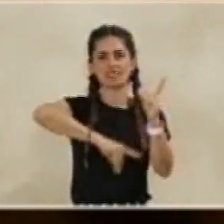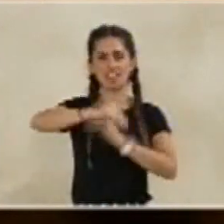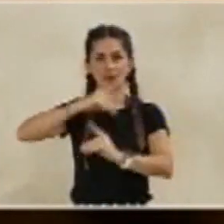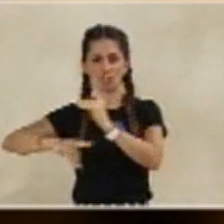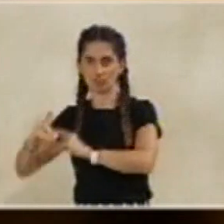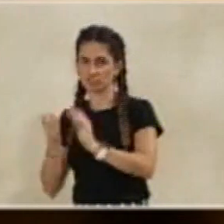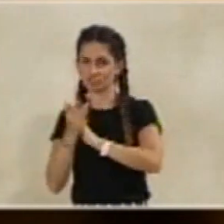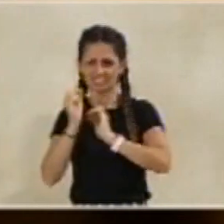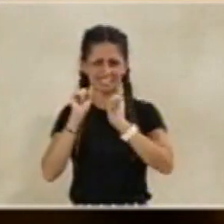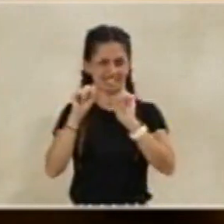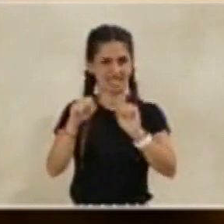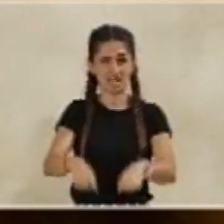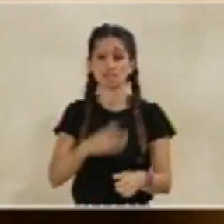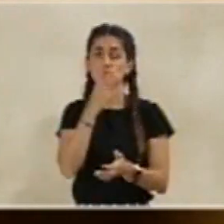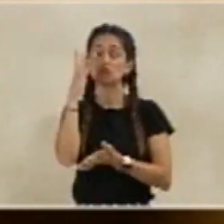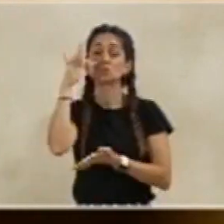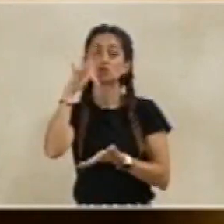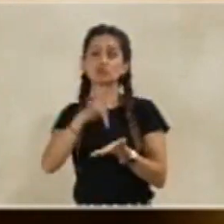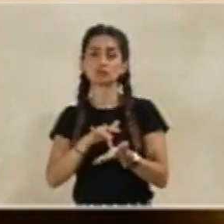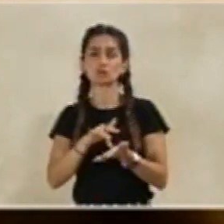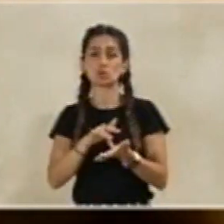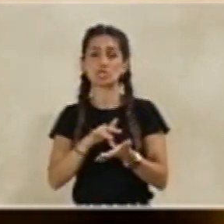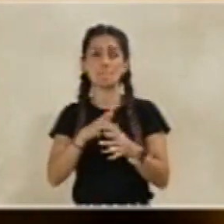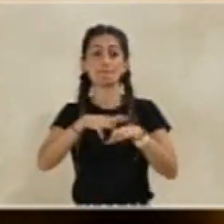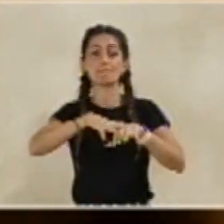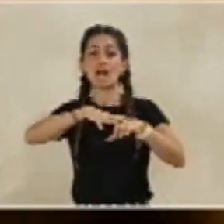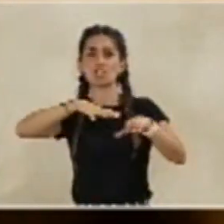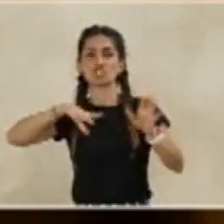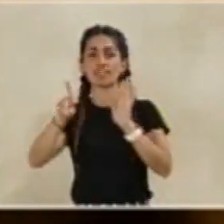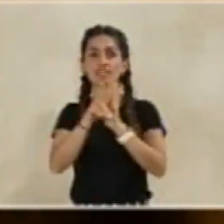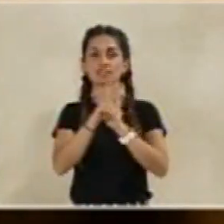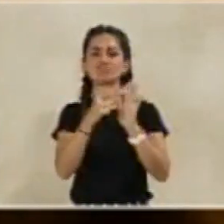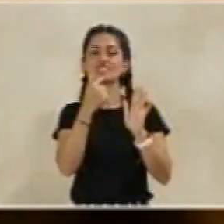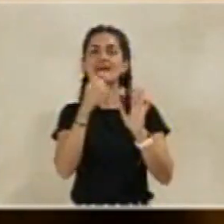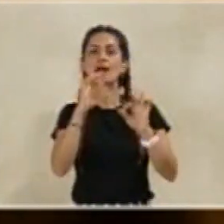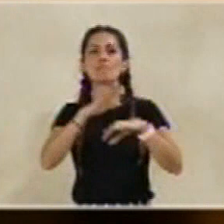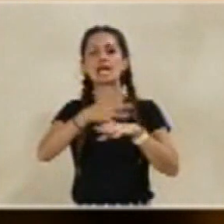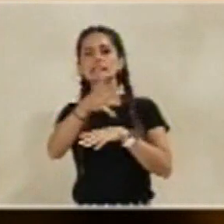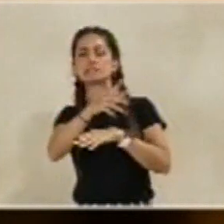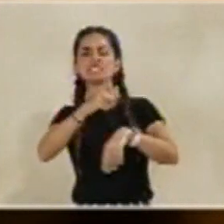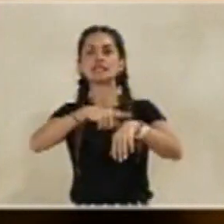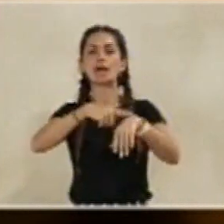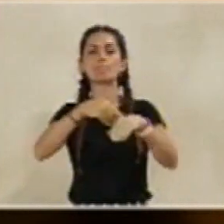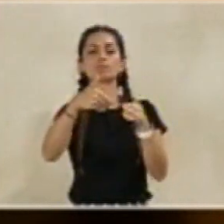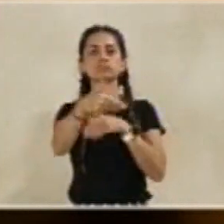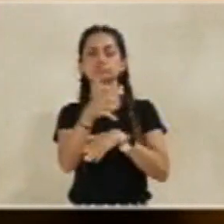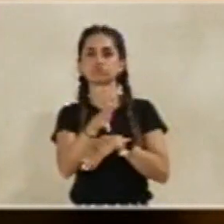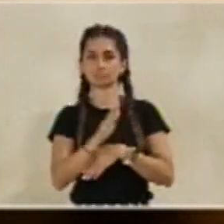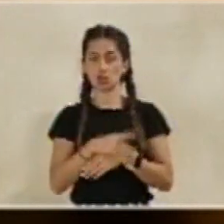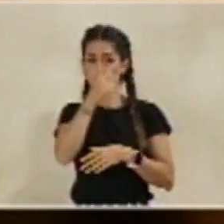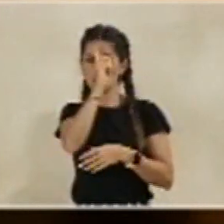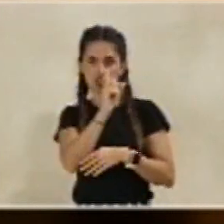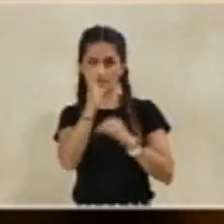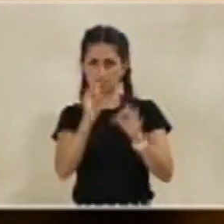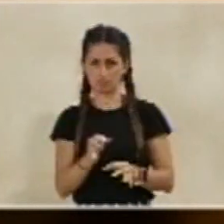contribuyentes, ya que en su mayor parte son decretos estimatorios. Y, en tercer lugar, es que